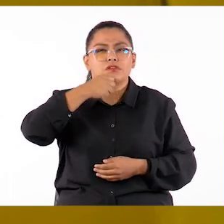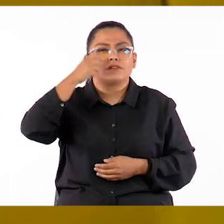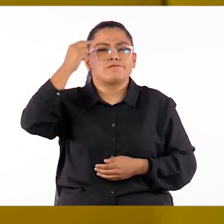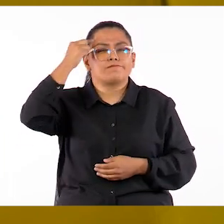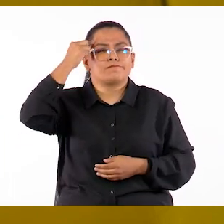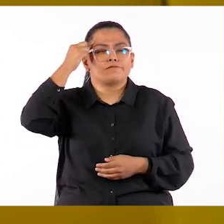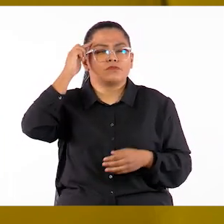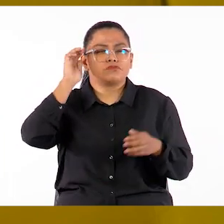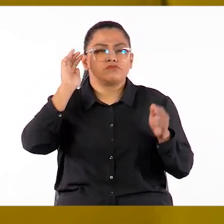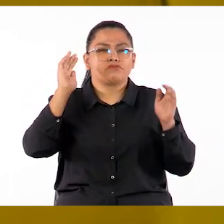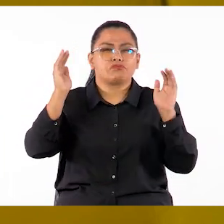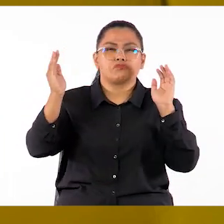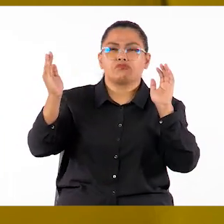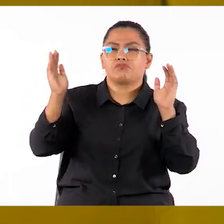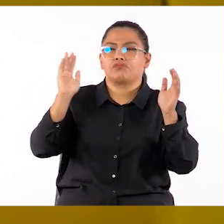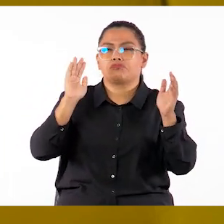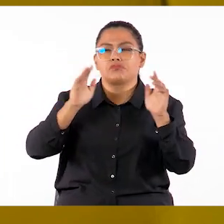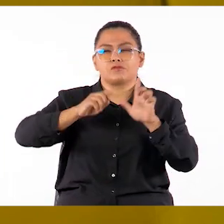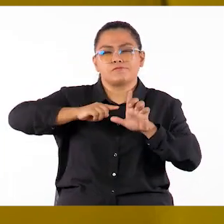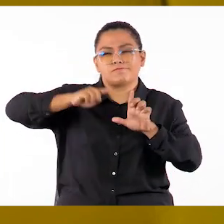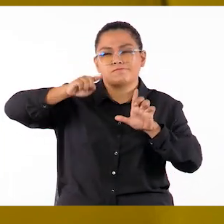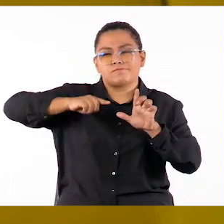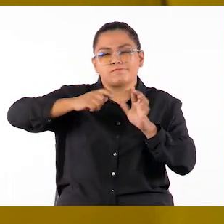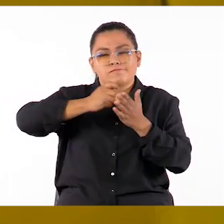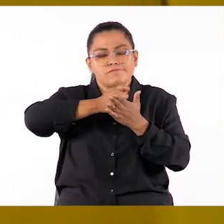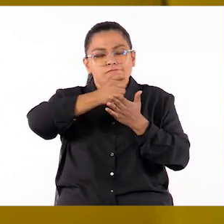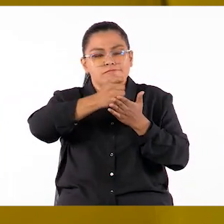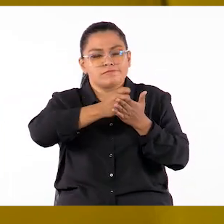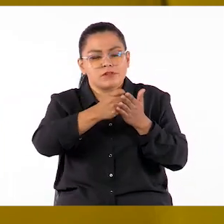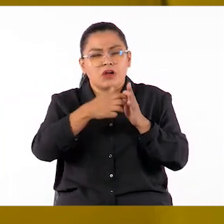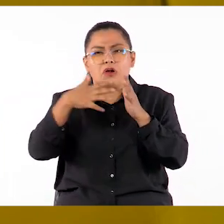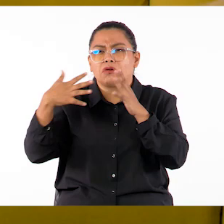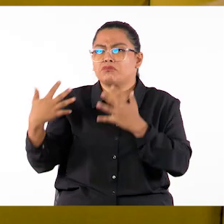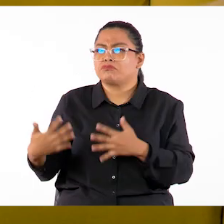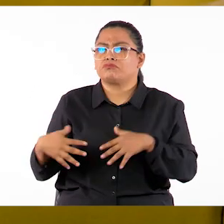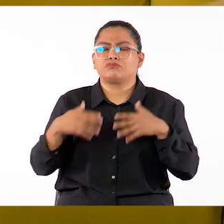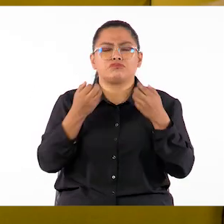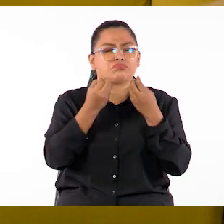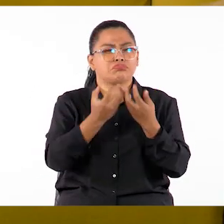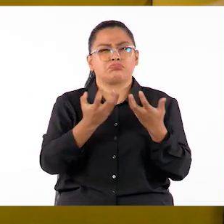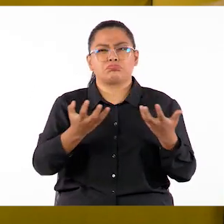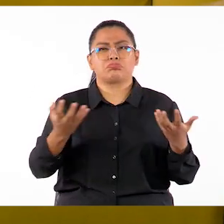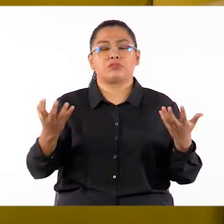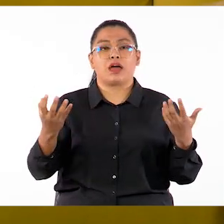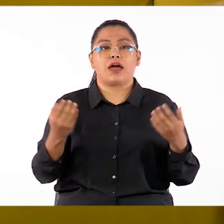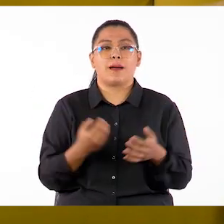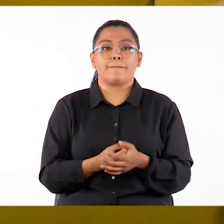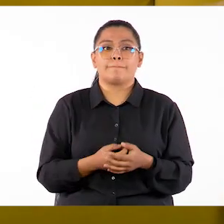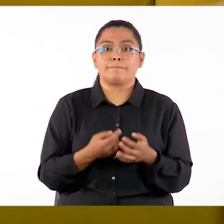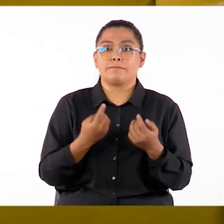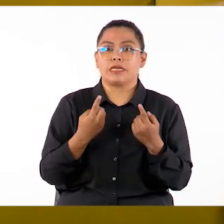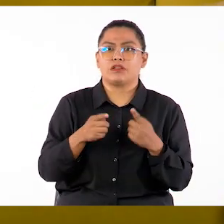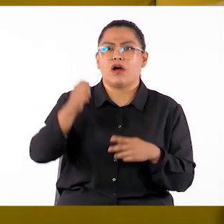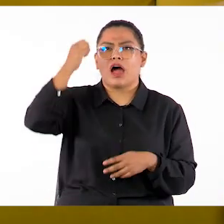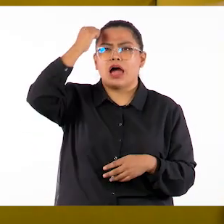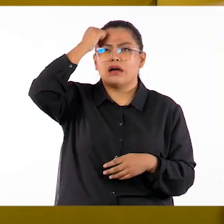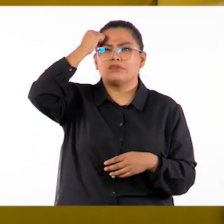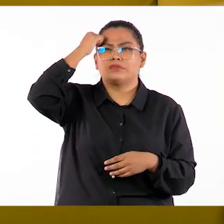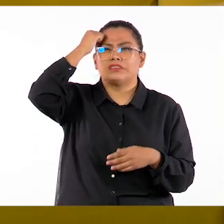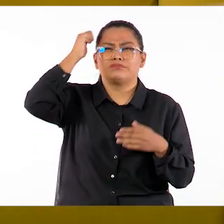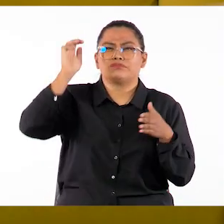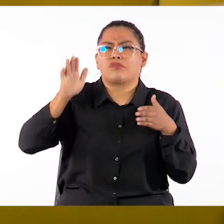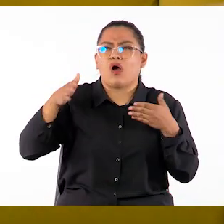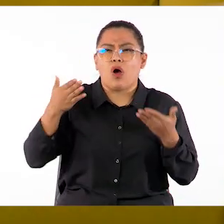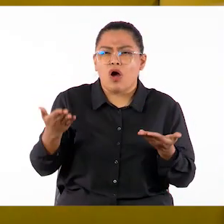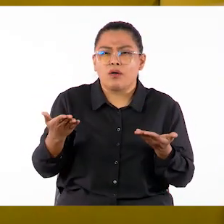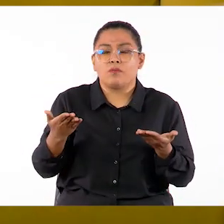comparando, escribiendo, graficando, en fin, un montón de actividades. Pero, ¿cómo se aprende? Bueno,